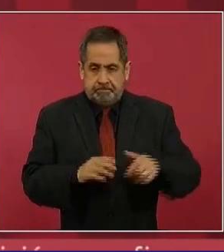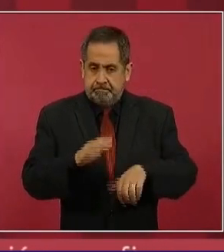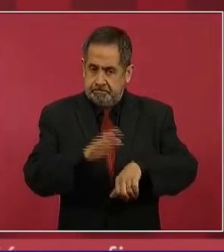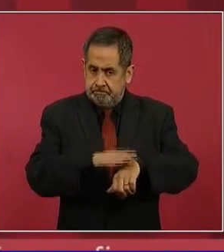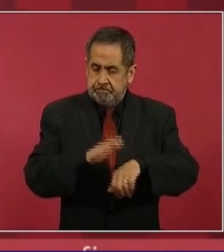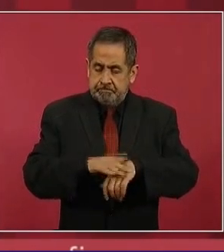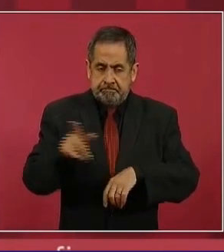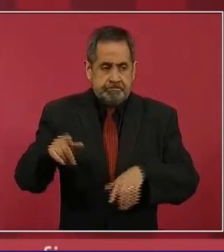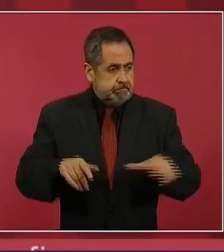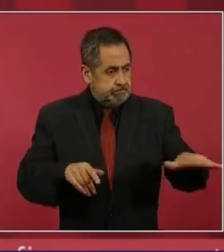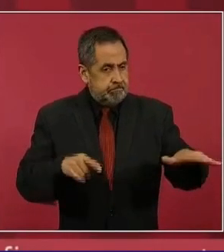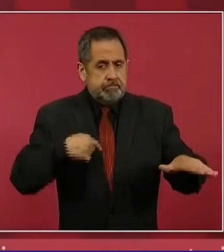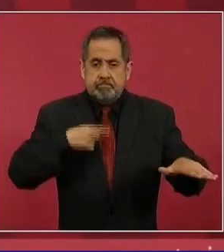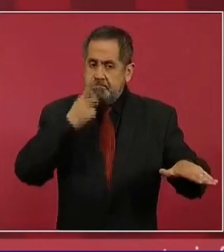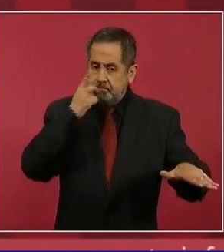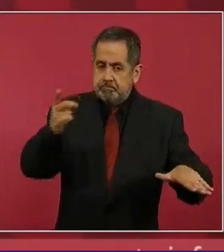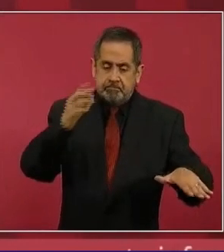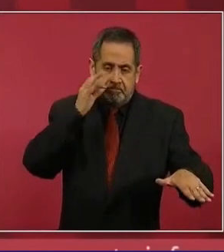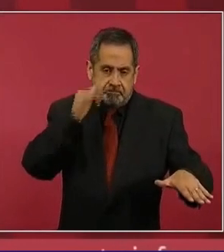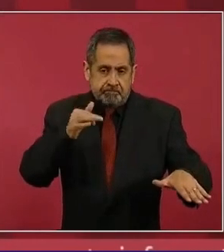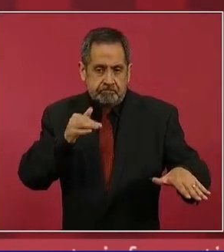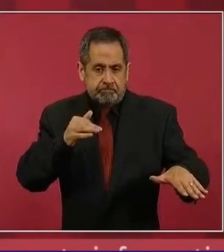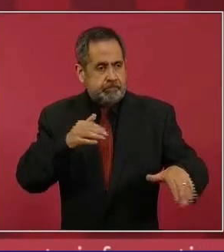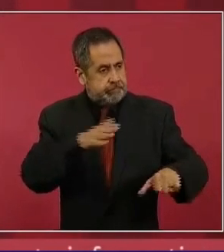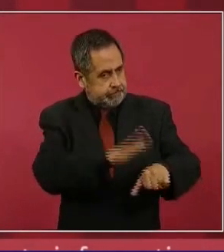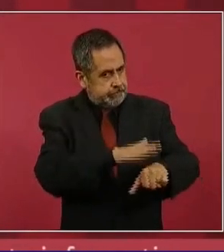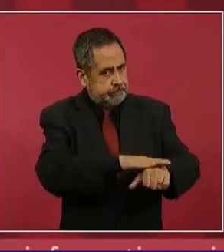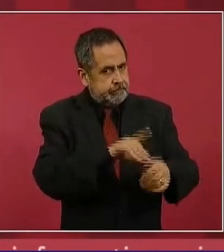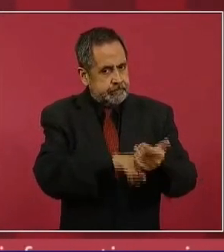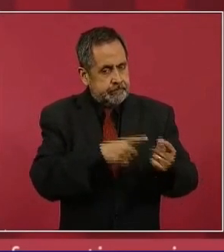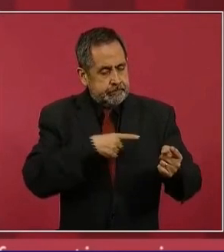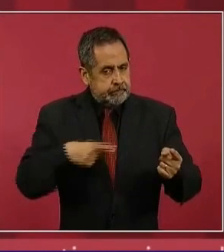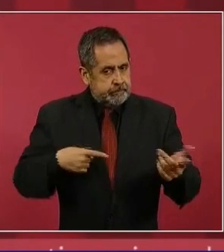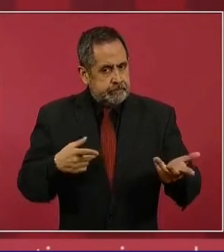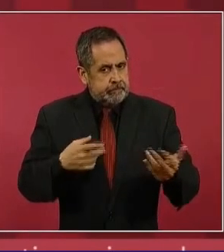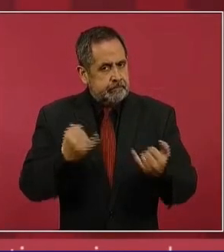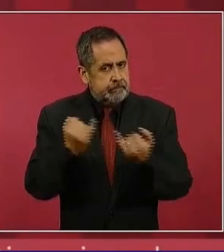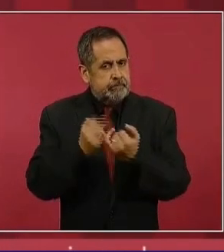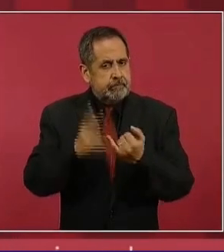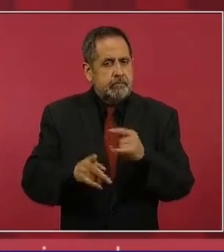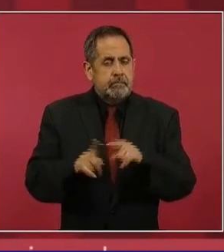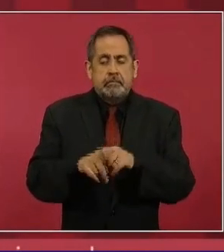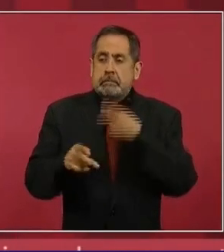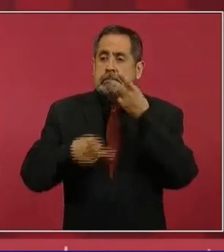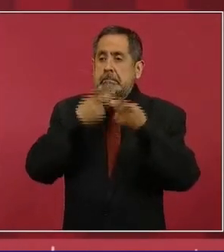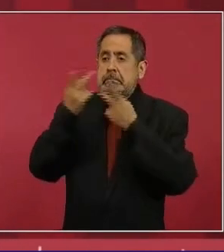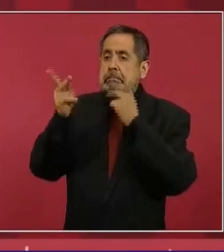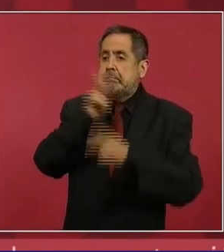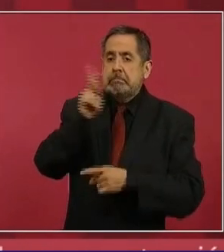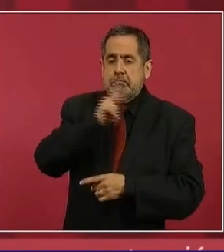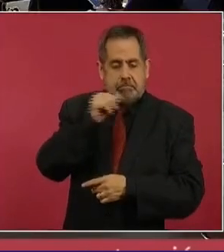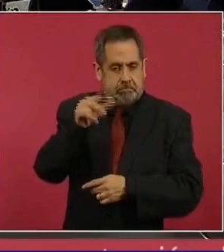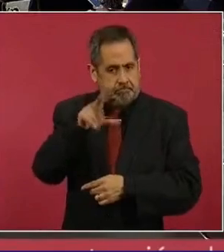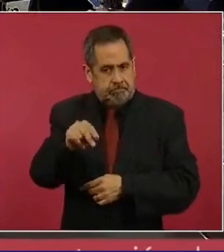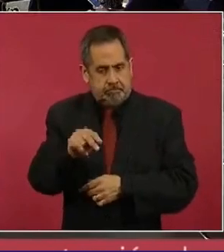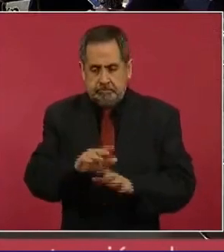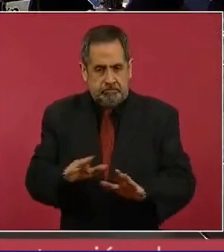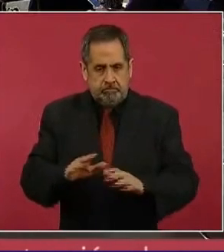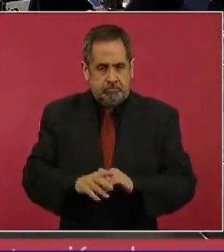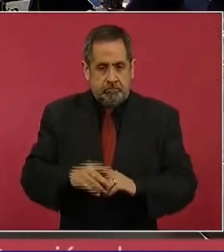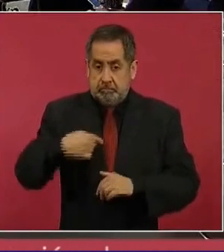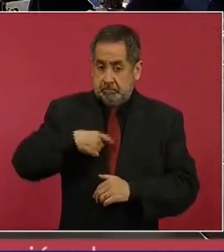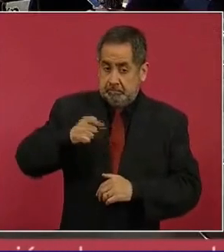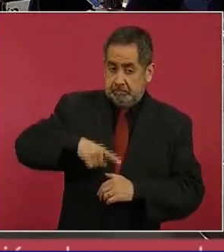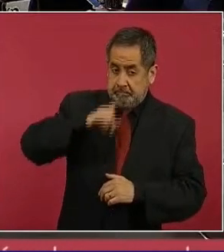nuestra palabra, pues quedamos como demagogos, como